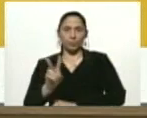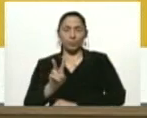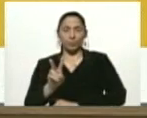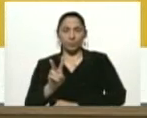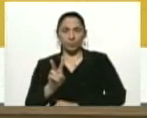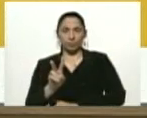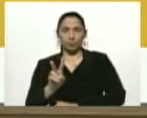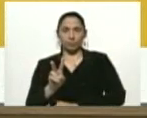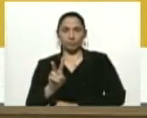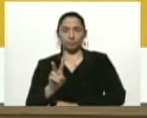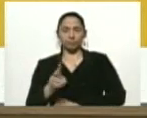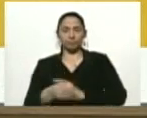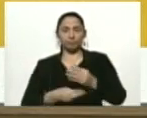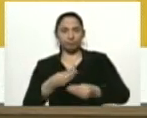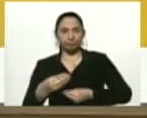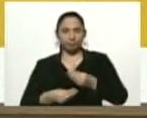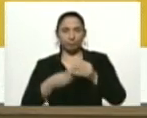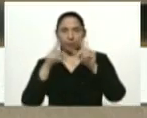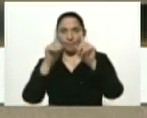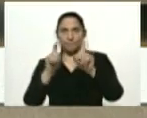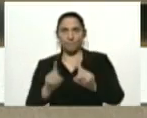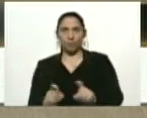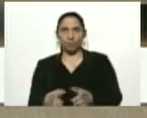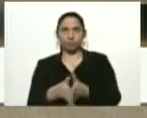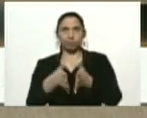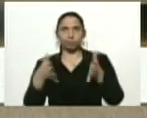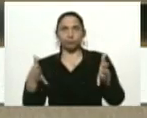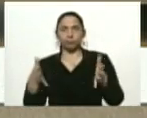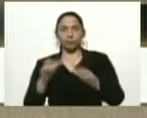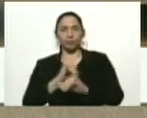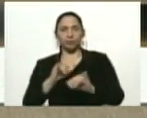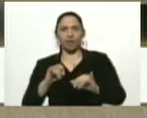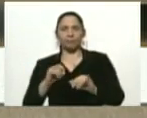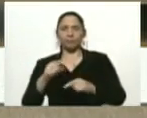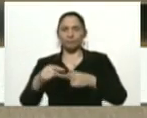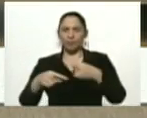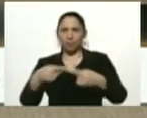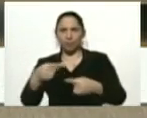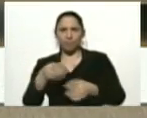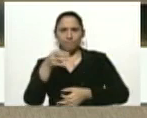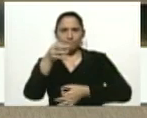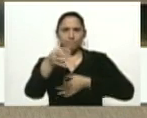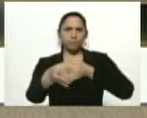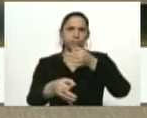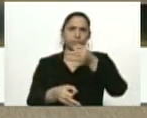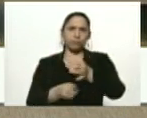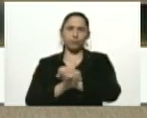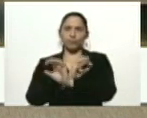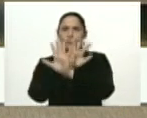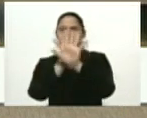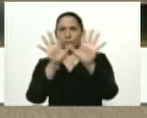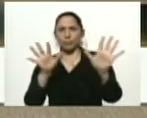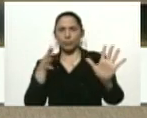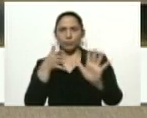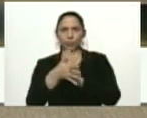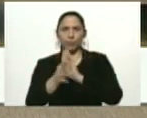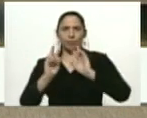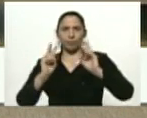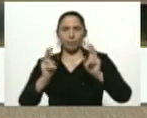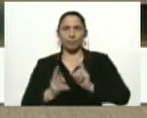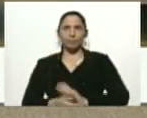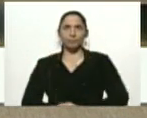justamente la realización de pruebas masivas. Ya más adelante también hablaremos sobre este tema.